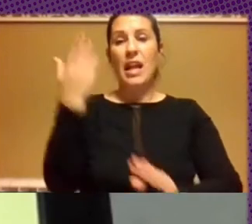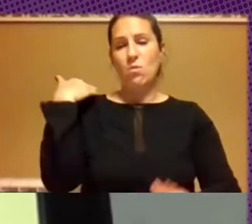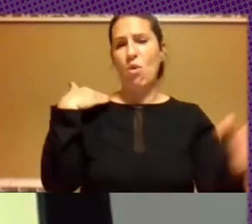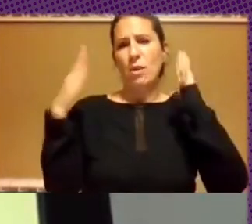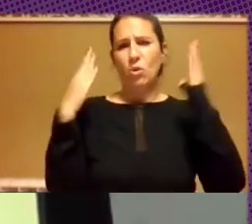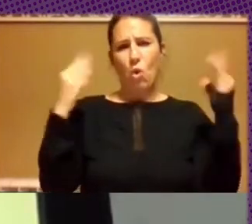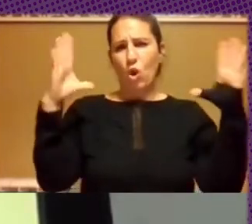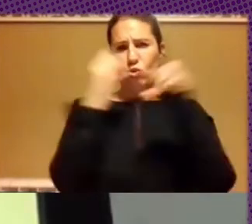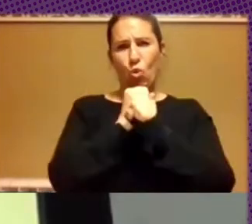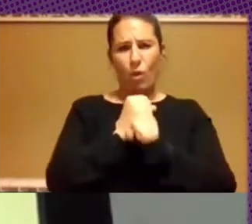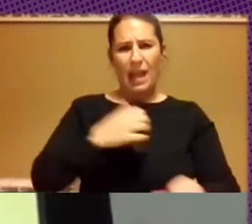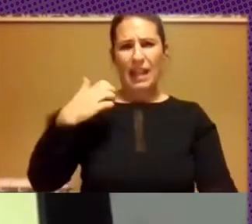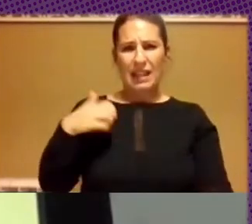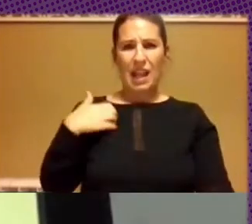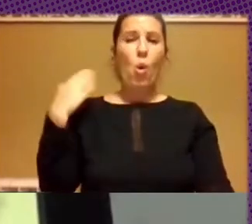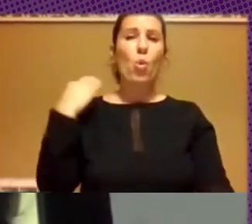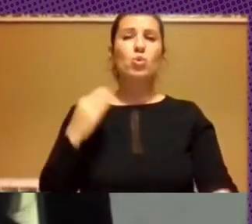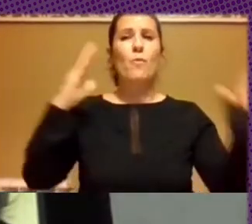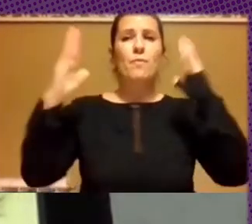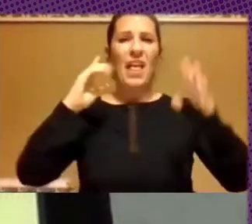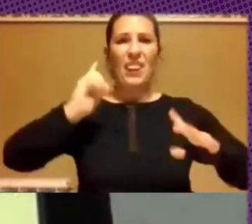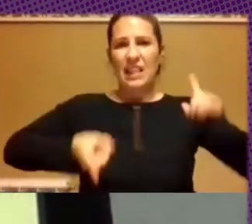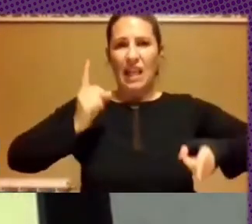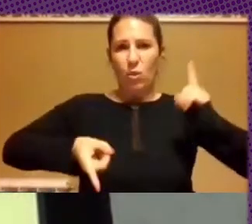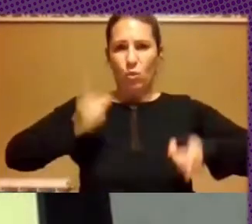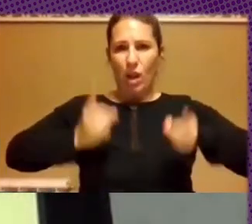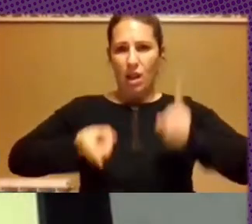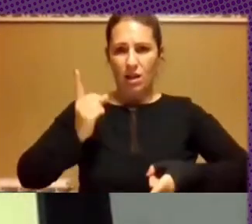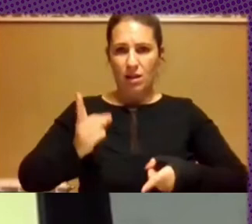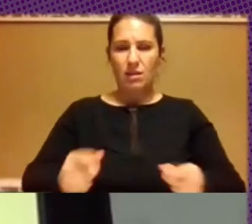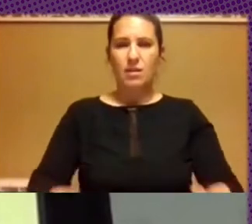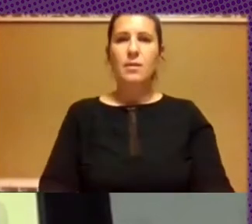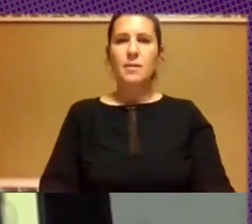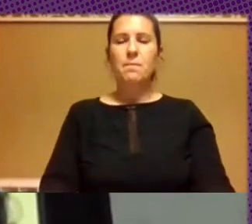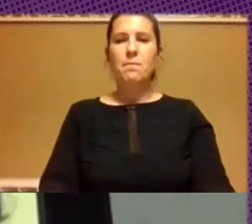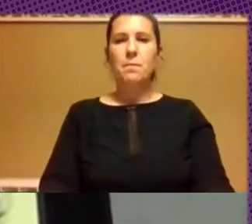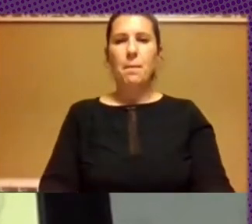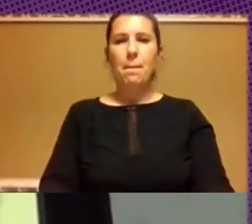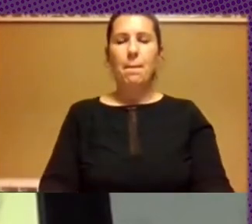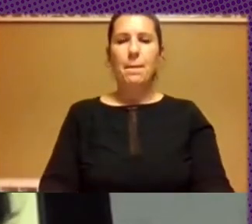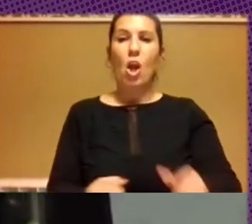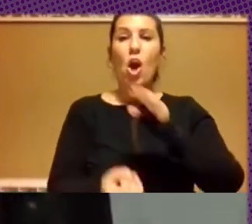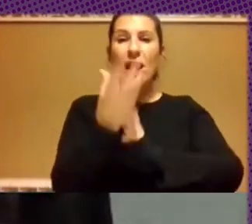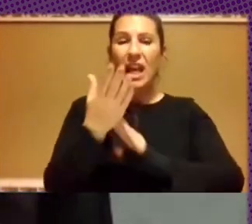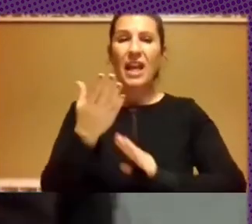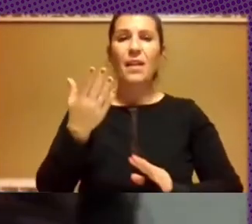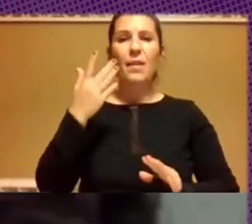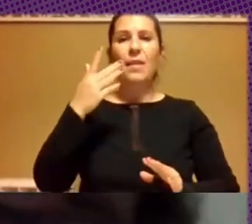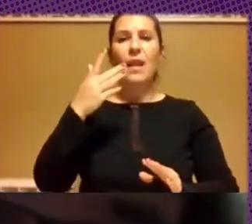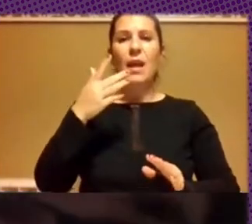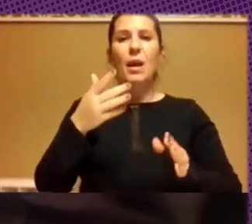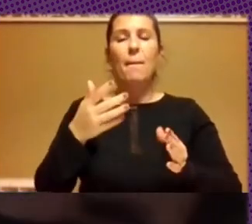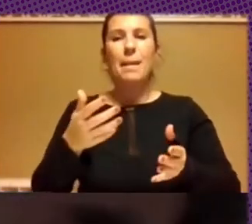que fueron los años de la dictadura cívico-militar genocida. El origen de las condiciones que permitieron las ventajas